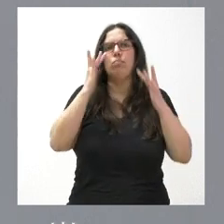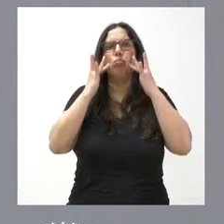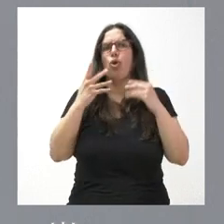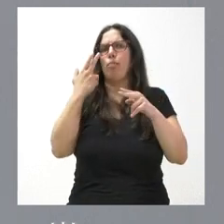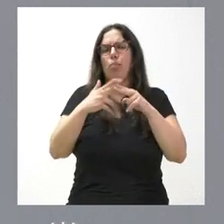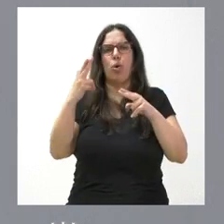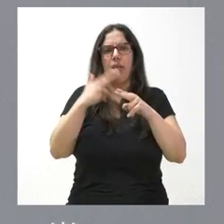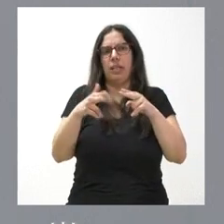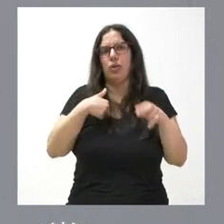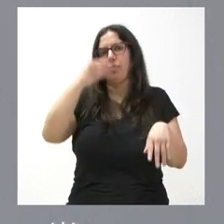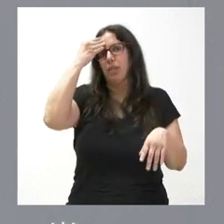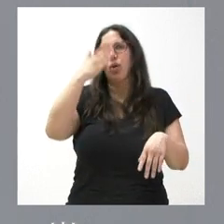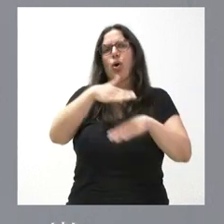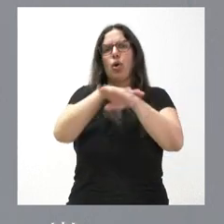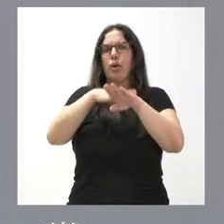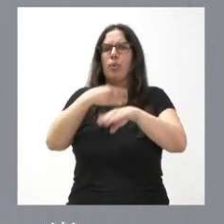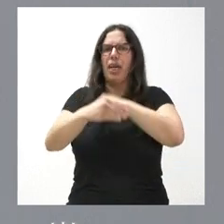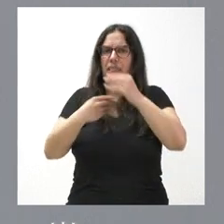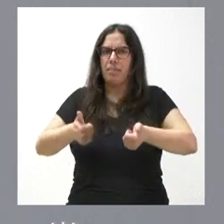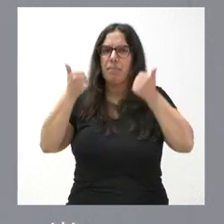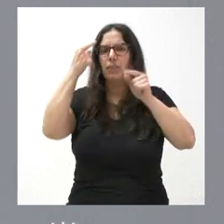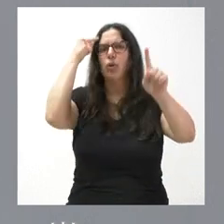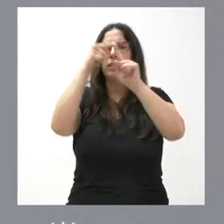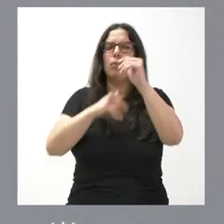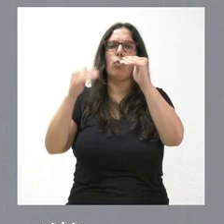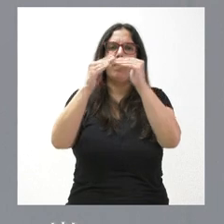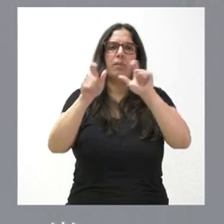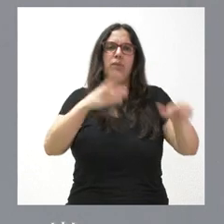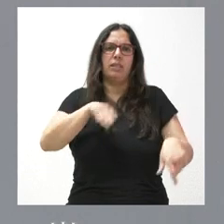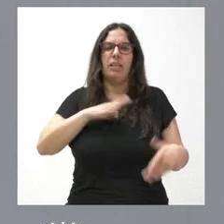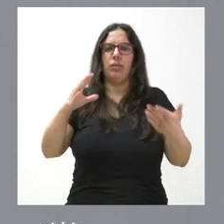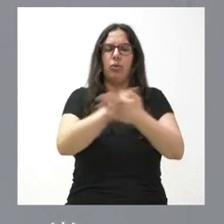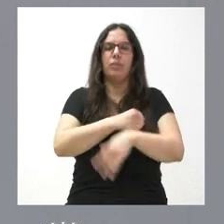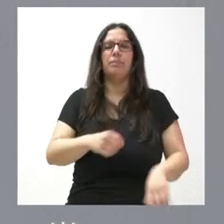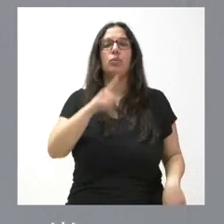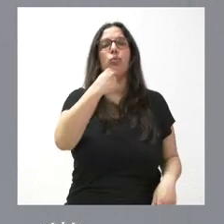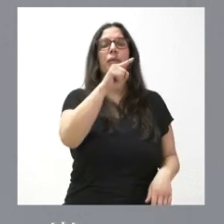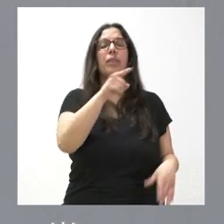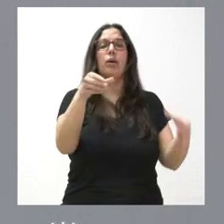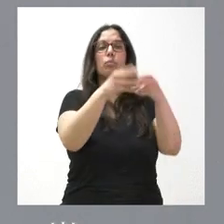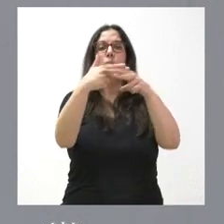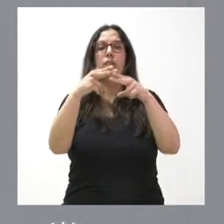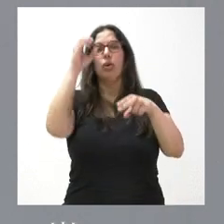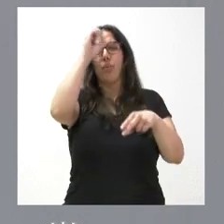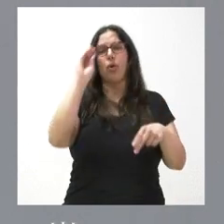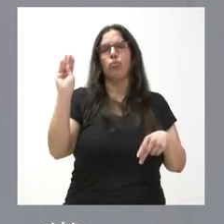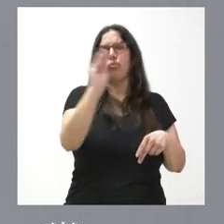Pero esta creo que el Gobierno podría hacer más por la igualdad de todos los españoles. Sí, dice que cada partido político tiene sus opiniones, pero el vicepresidente